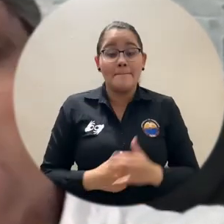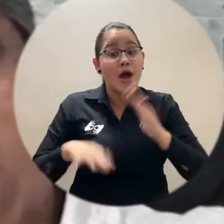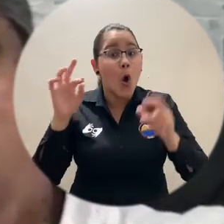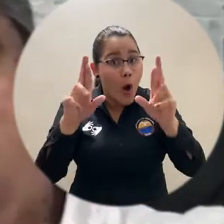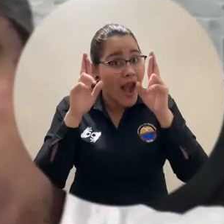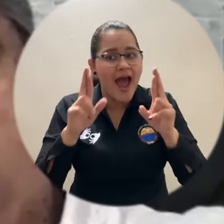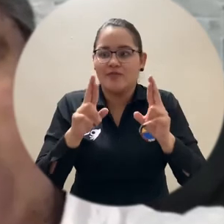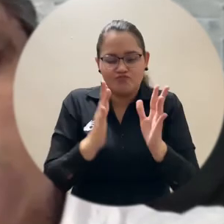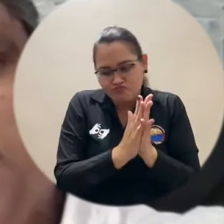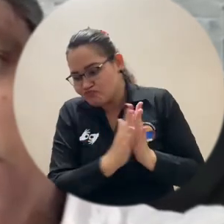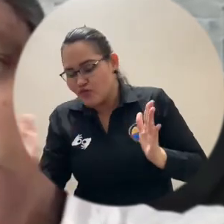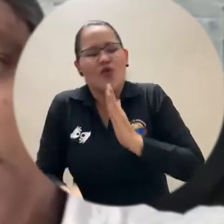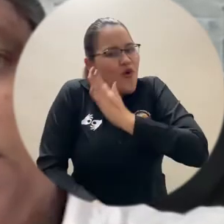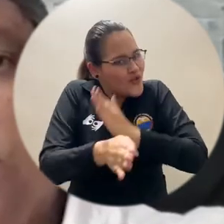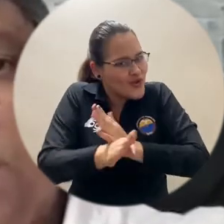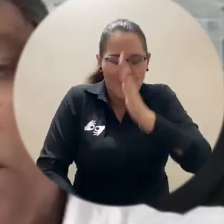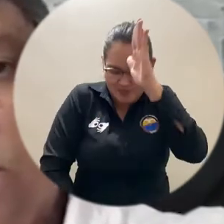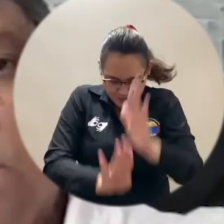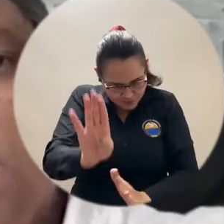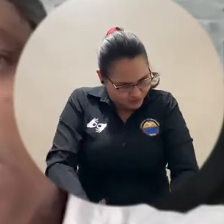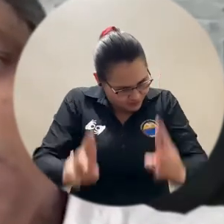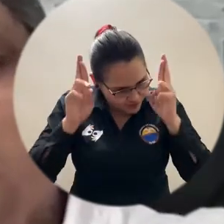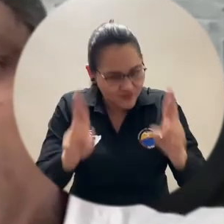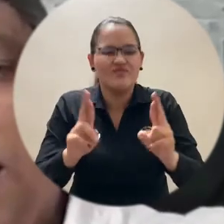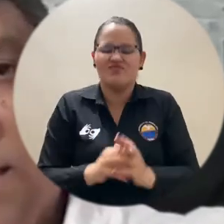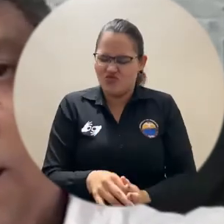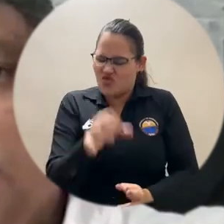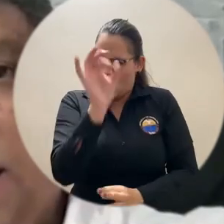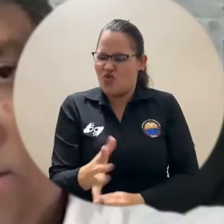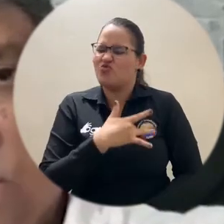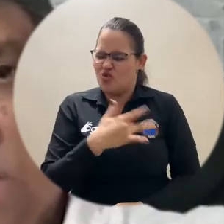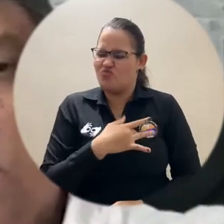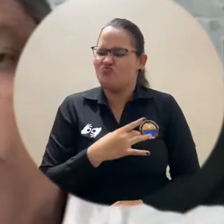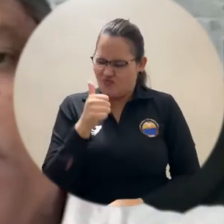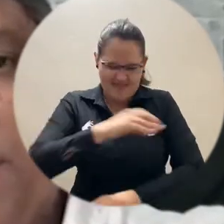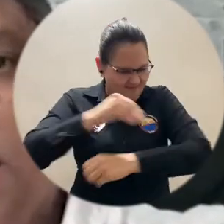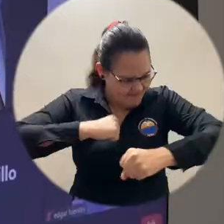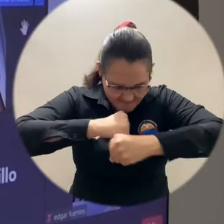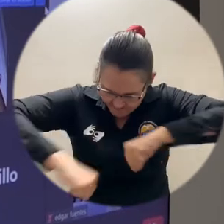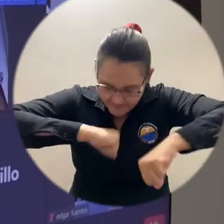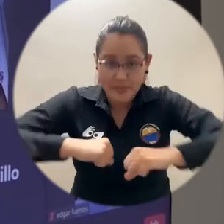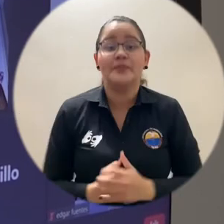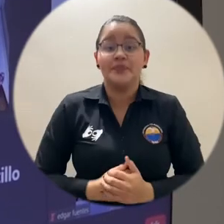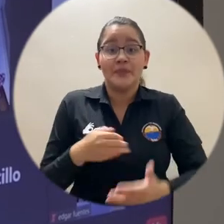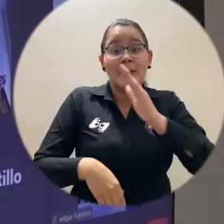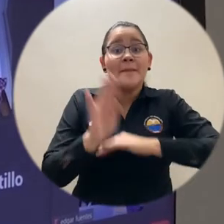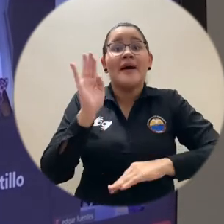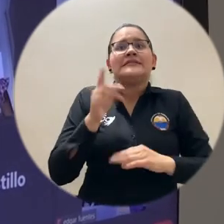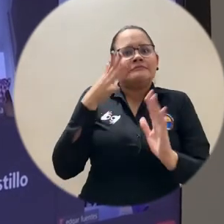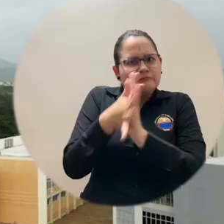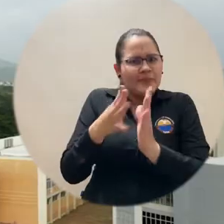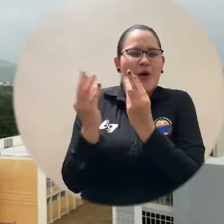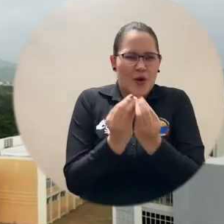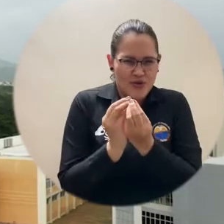en su próxima gestión, esta segunda gestión, que ojalá sea tan exitosa como la tuya. En la cita entre consejeros